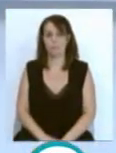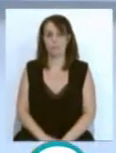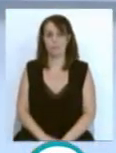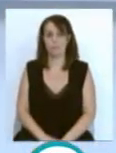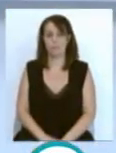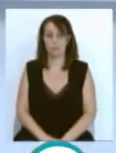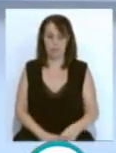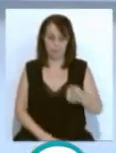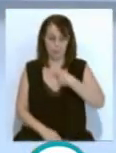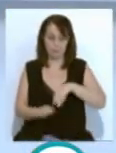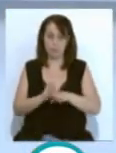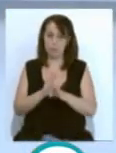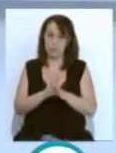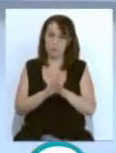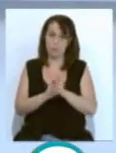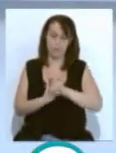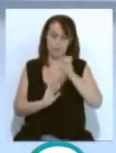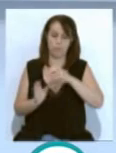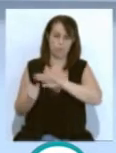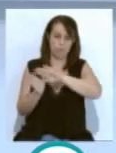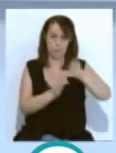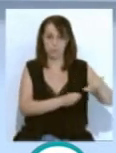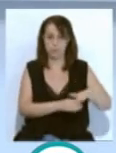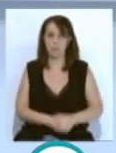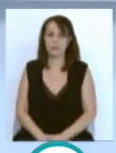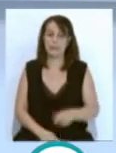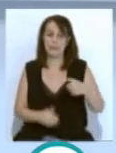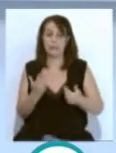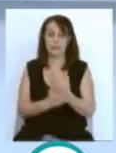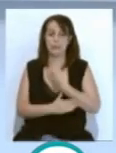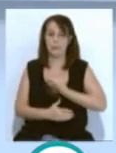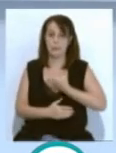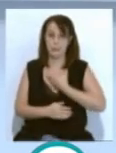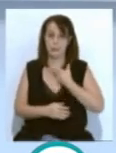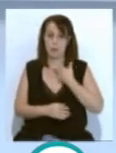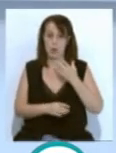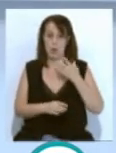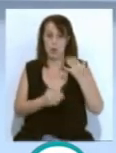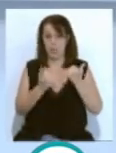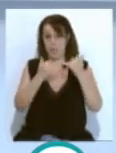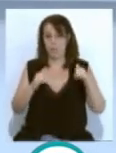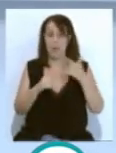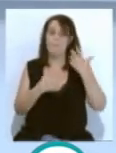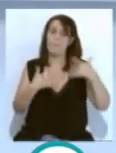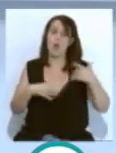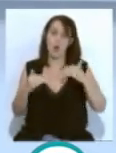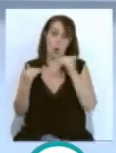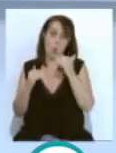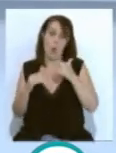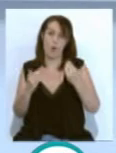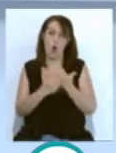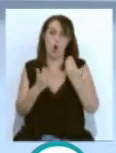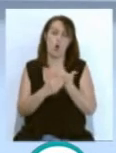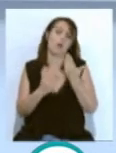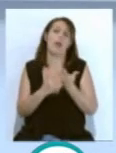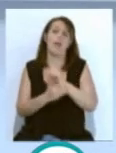Y continuamos con otros asuntos de este día, y es que el Ayuntamiento celebra miércoles y jueves las Jornadas Deportivas